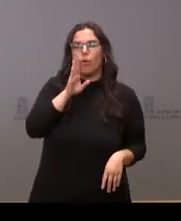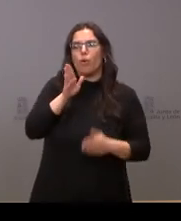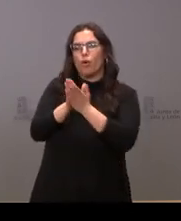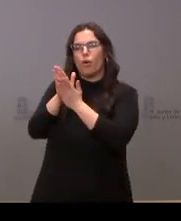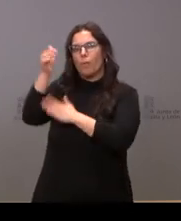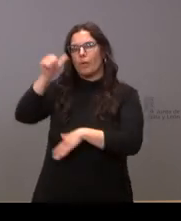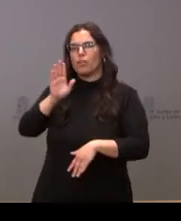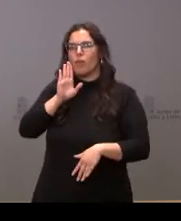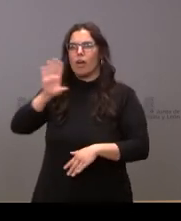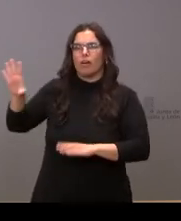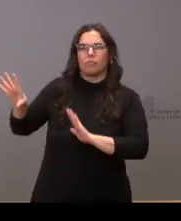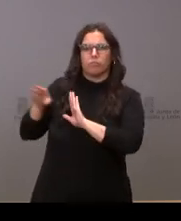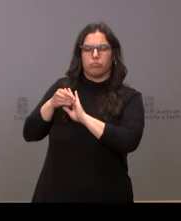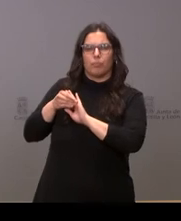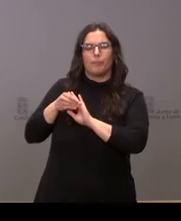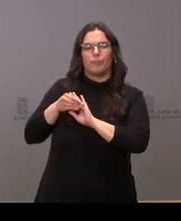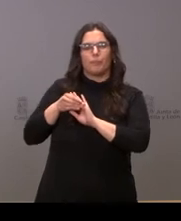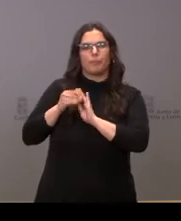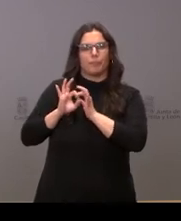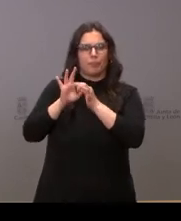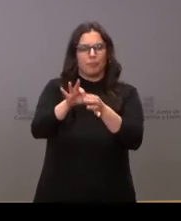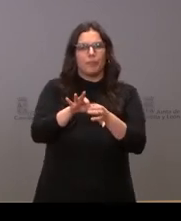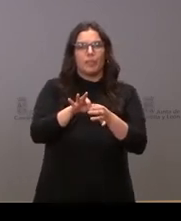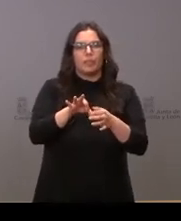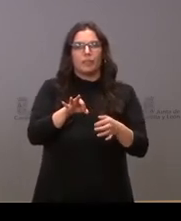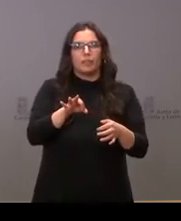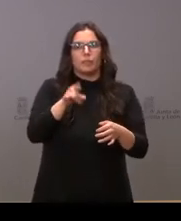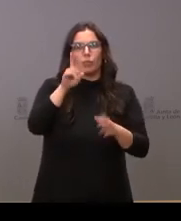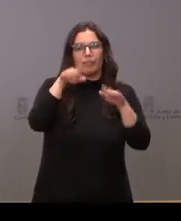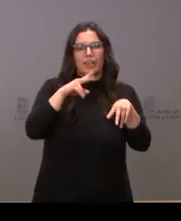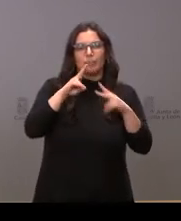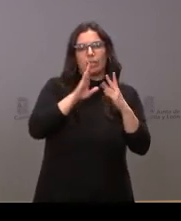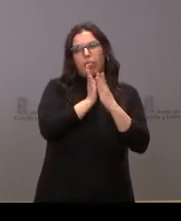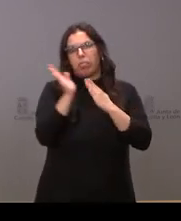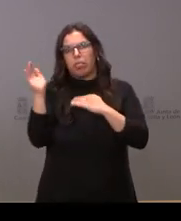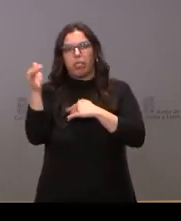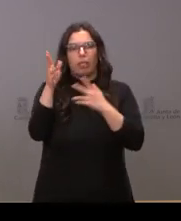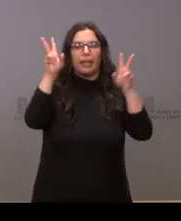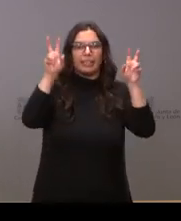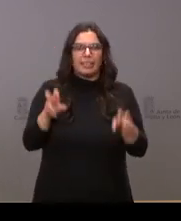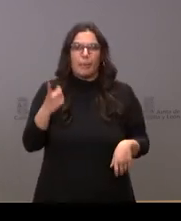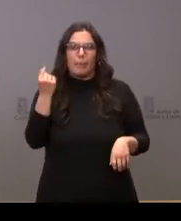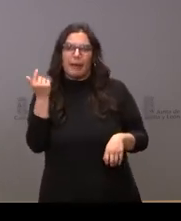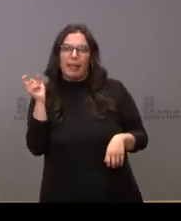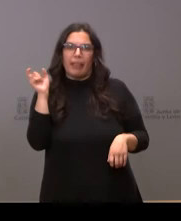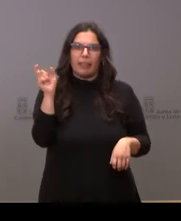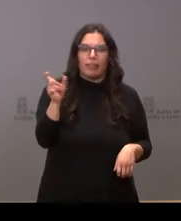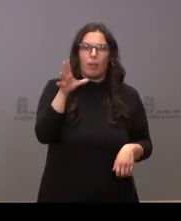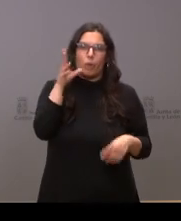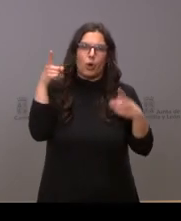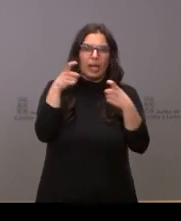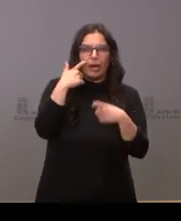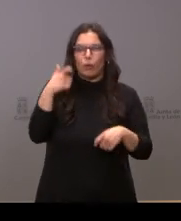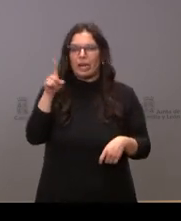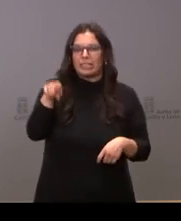compañero de Icalde Jorge Anorso que bueno se ha ido por los derroteros de si el problema de la inflación se debe o no a la guerra de Ucrania